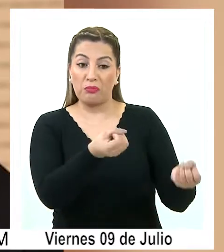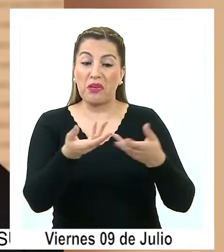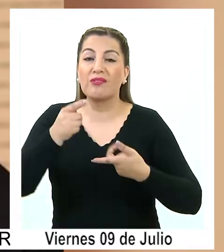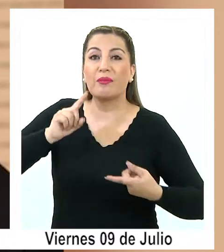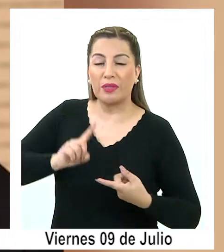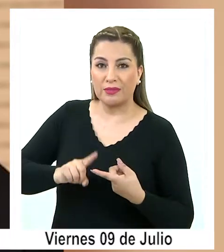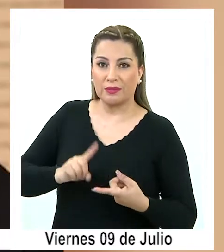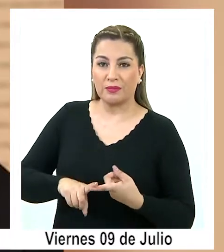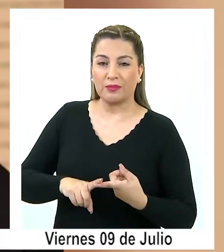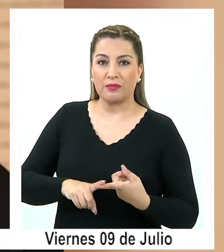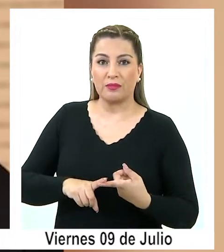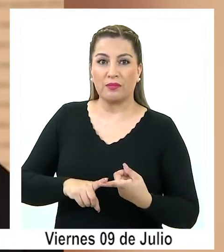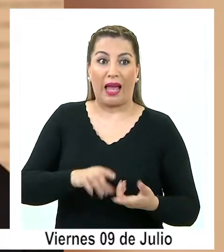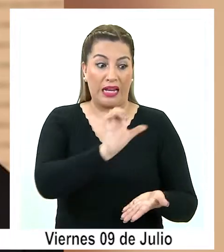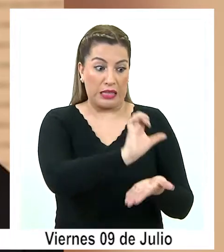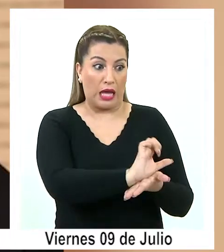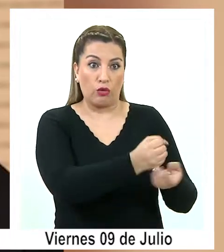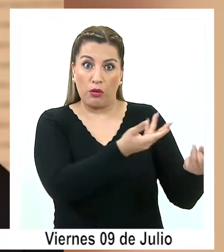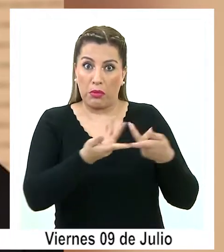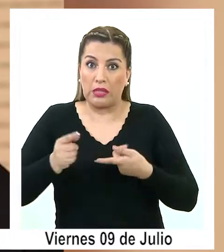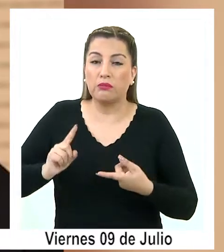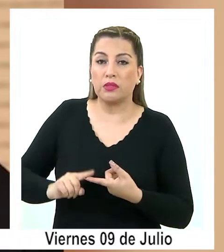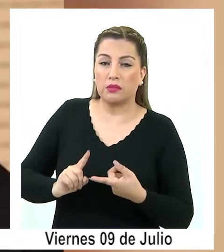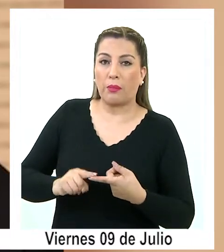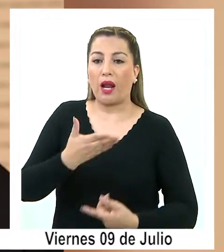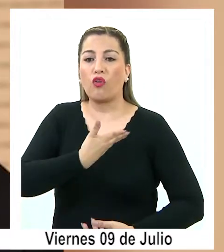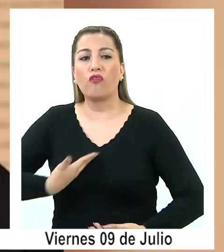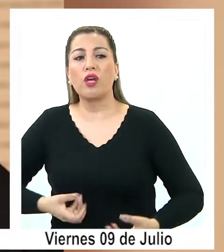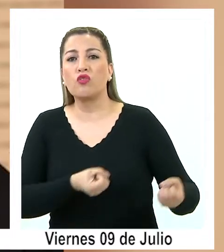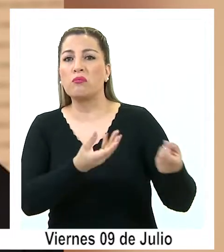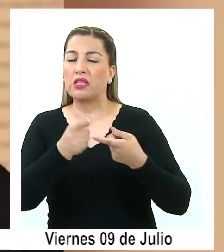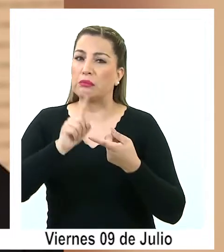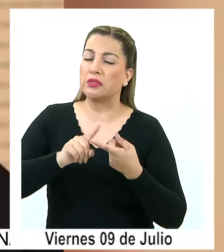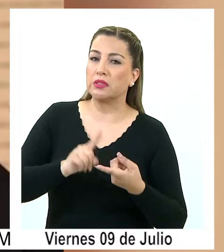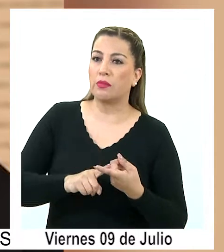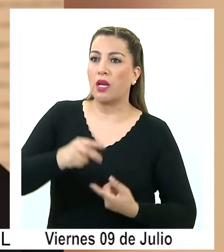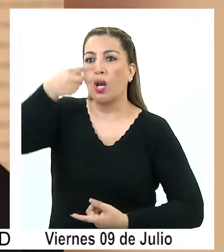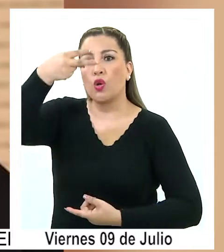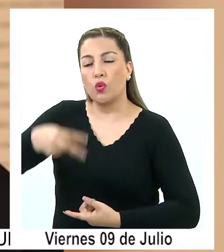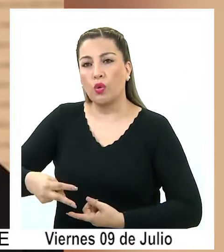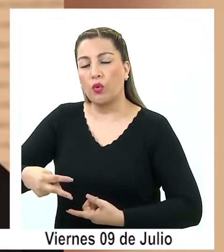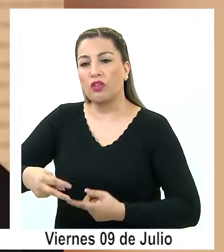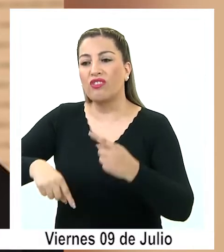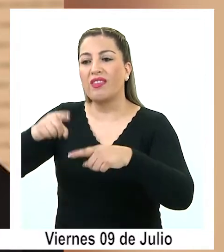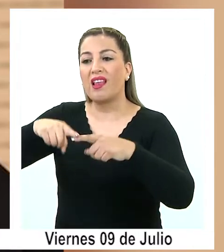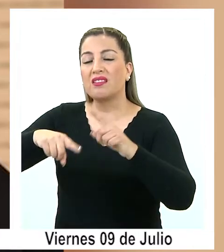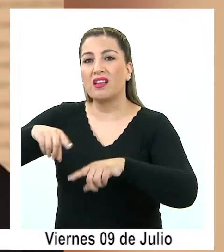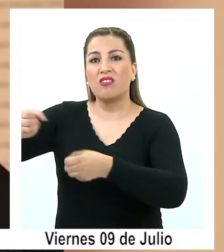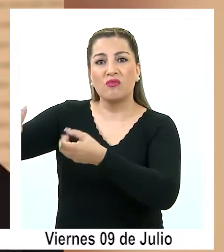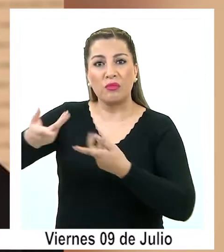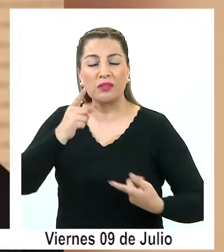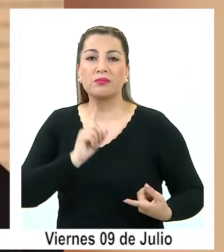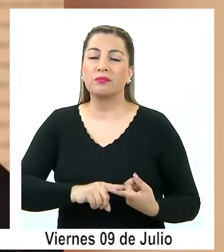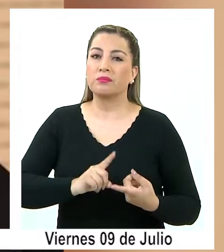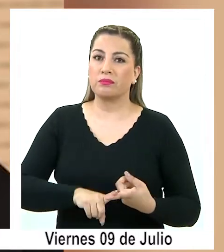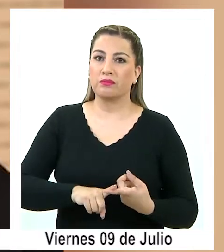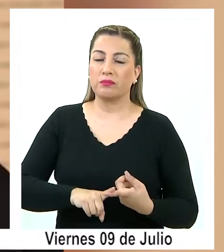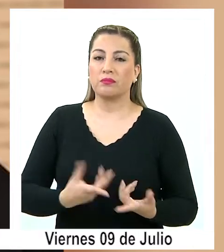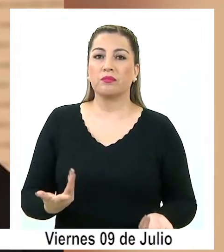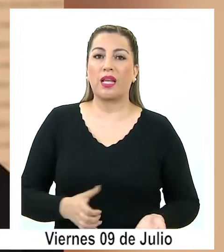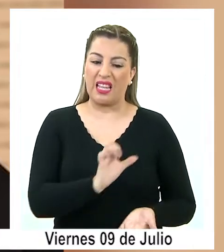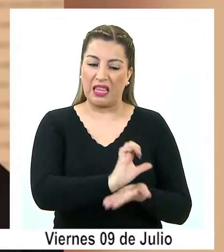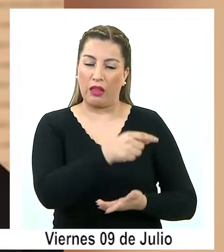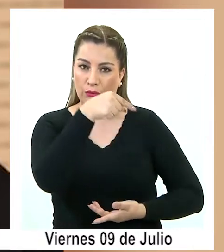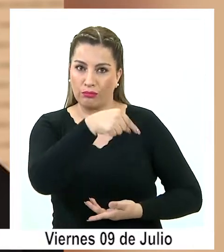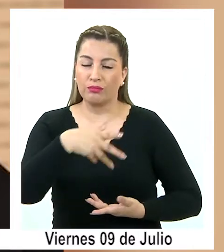al Estado, al gobierno, a los dueños de los terrenos que son fundamentalmente el